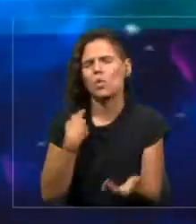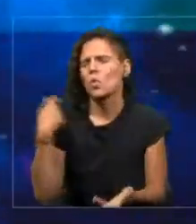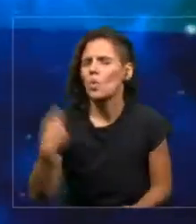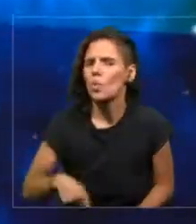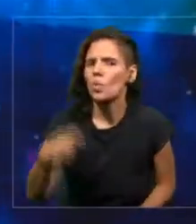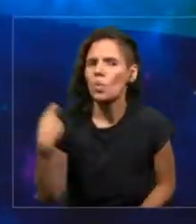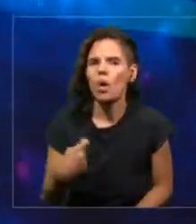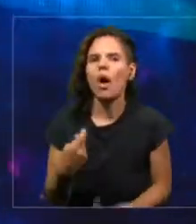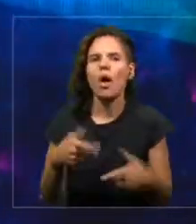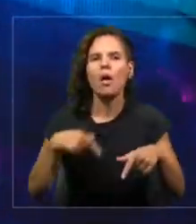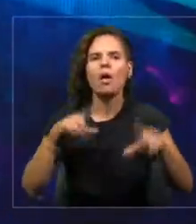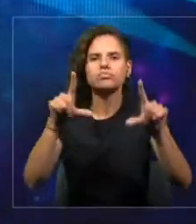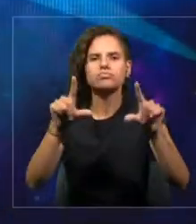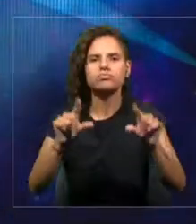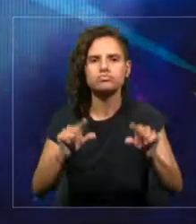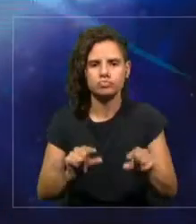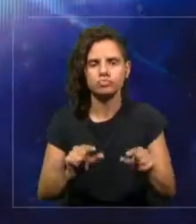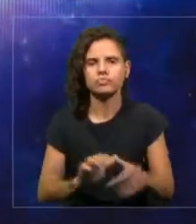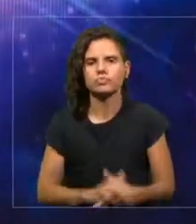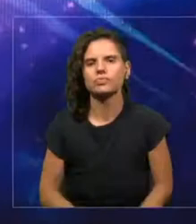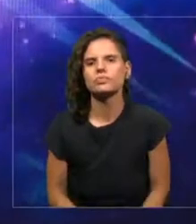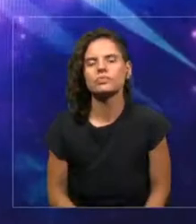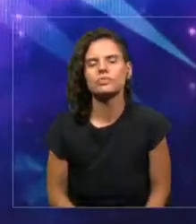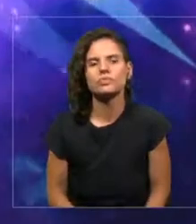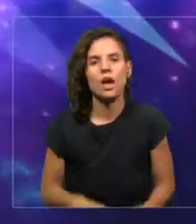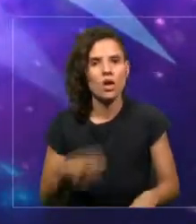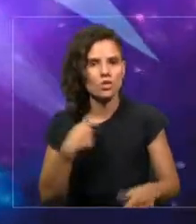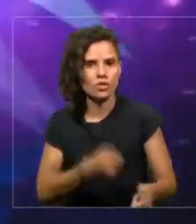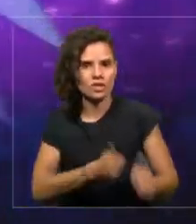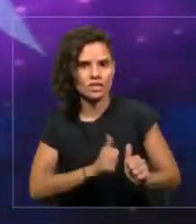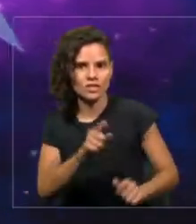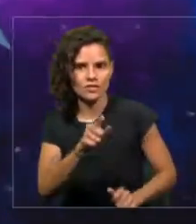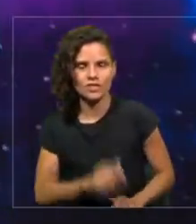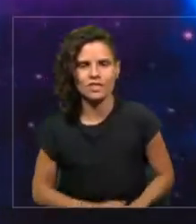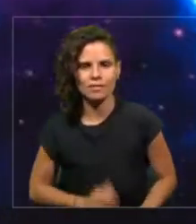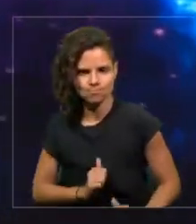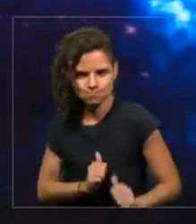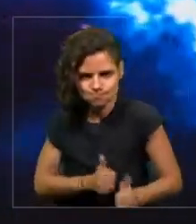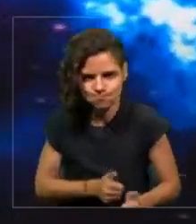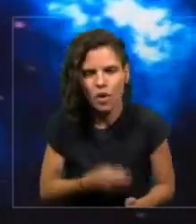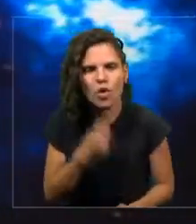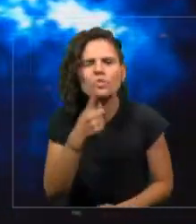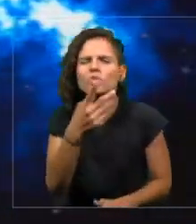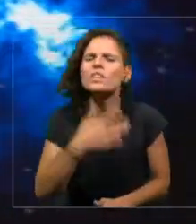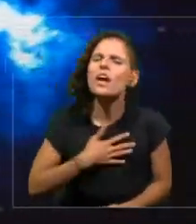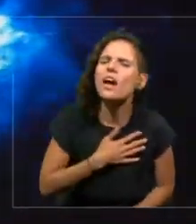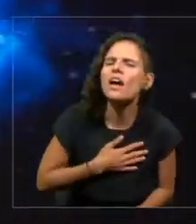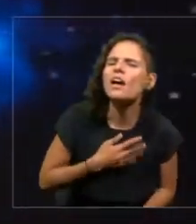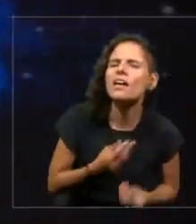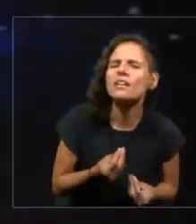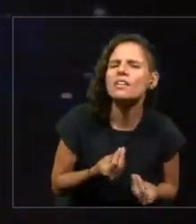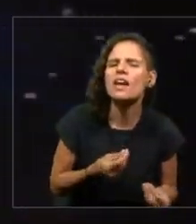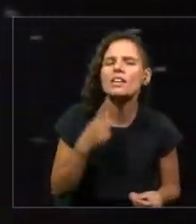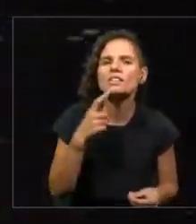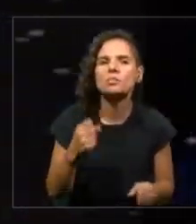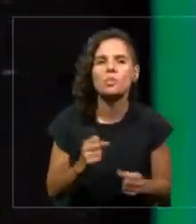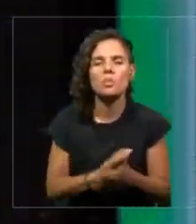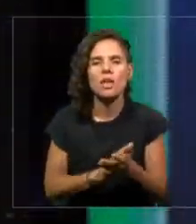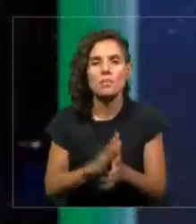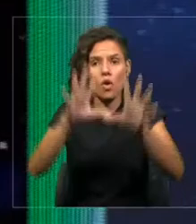se ha roto. Te pongo este reto. ¿Tú qué harías si tuvieras todo el poder y capacidad de la nube, de los